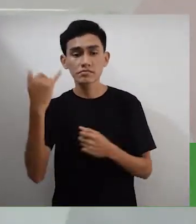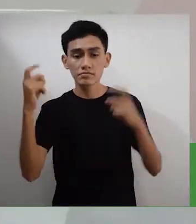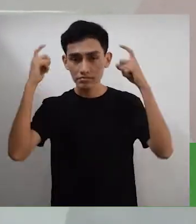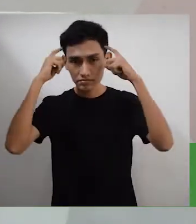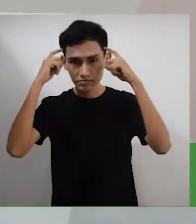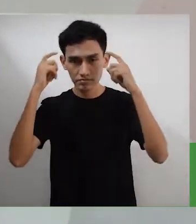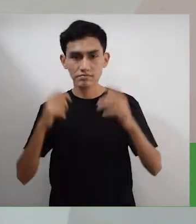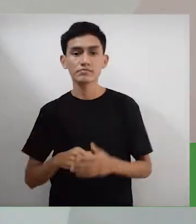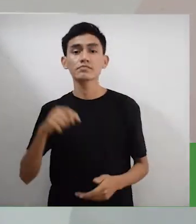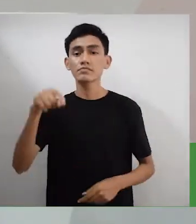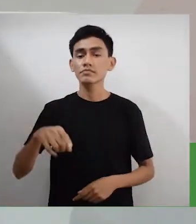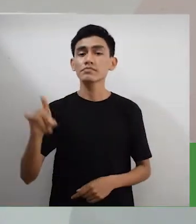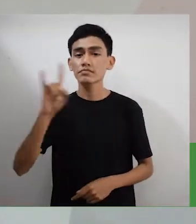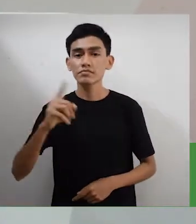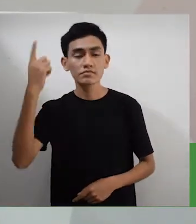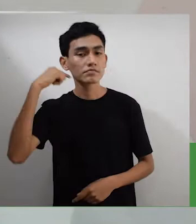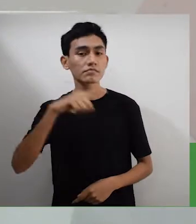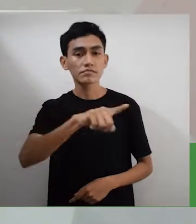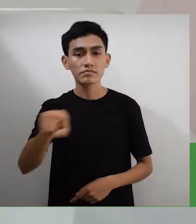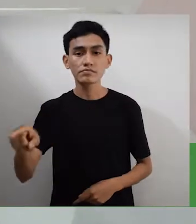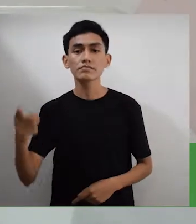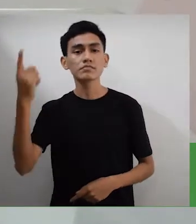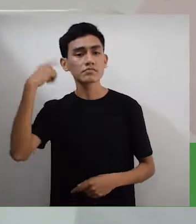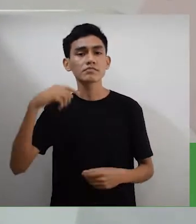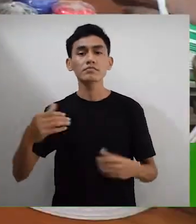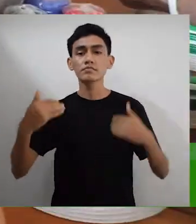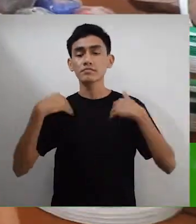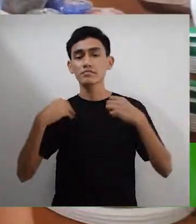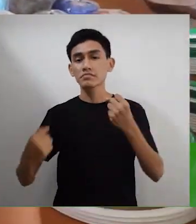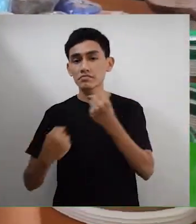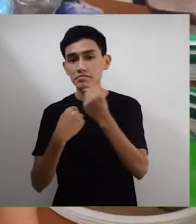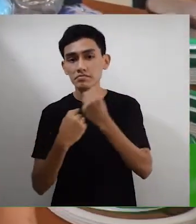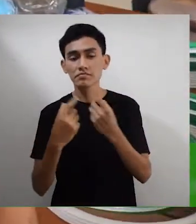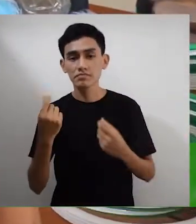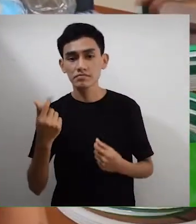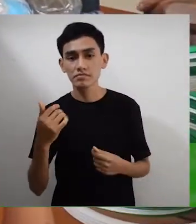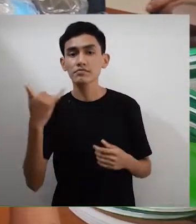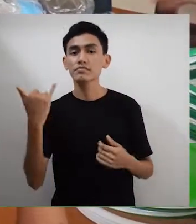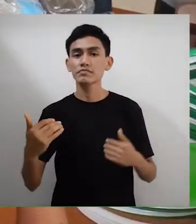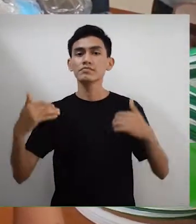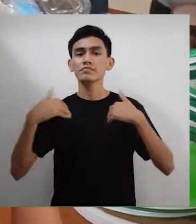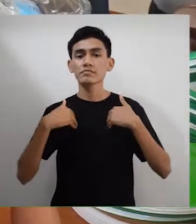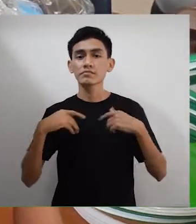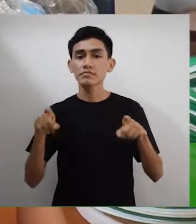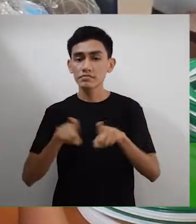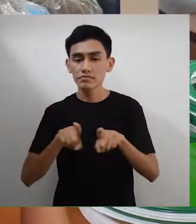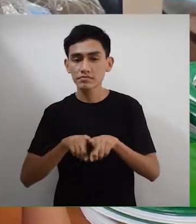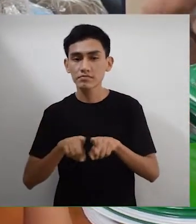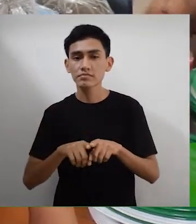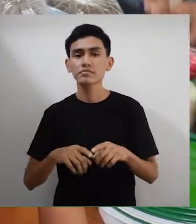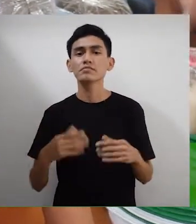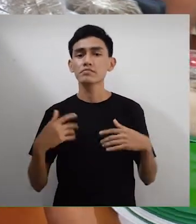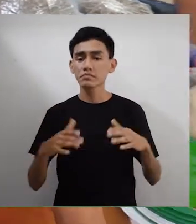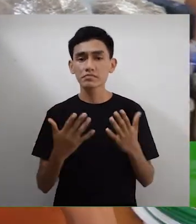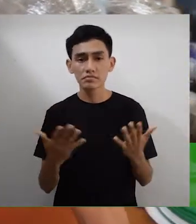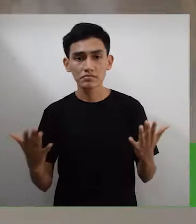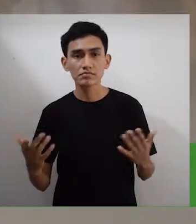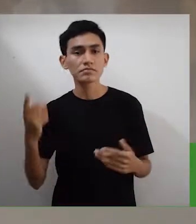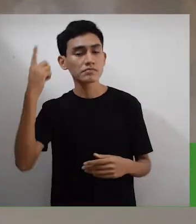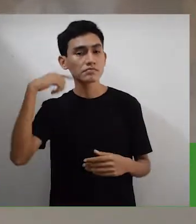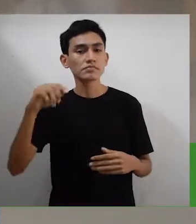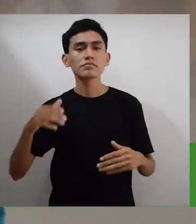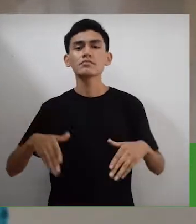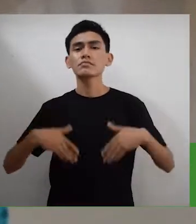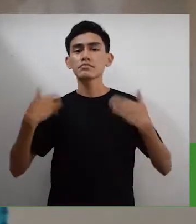les va a servir a ellos para tener un aporte económico y de esa manera ellos también tienen espacio para poder